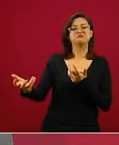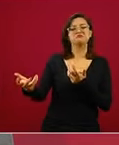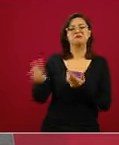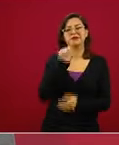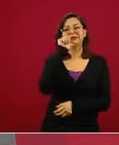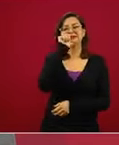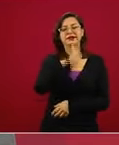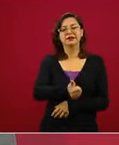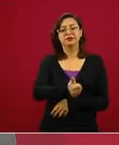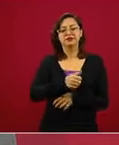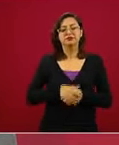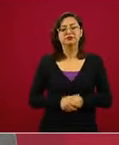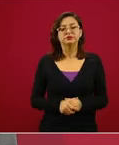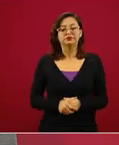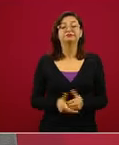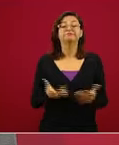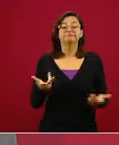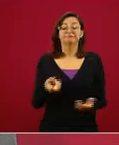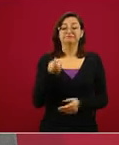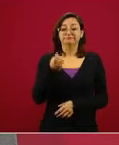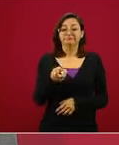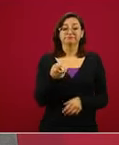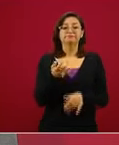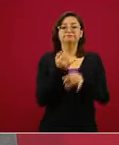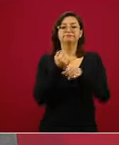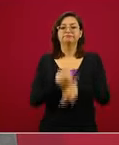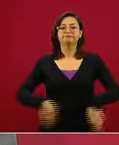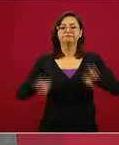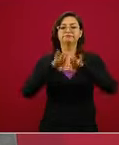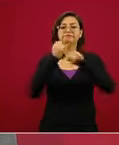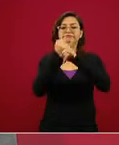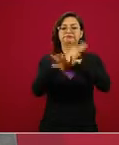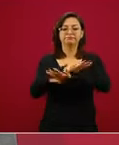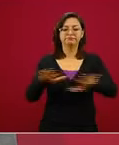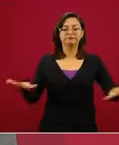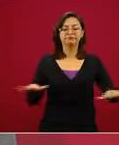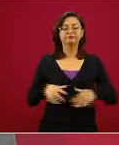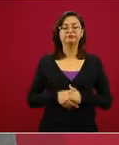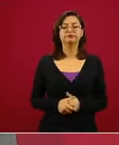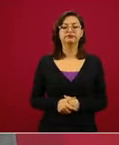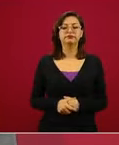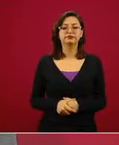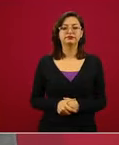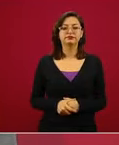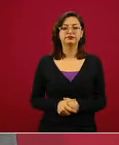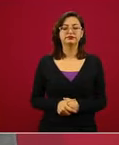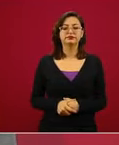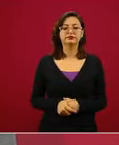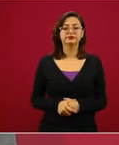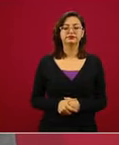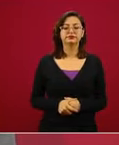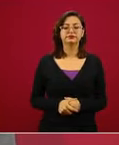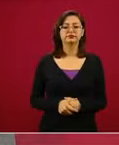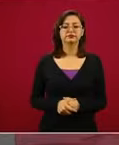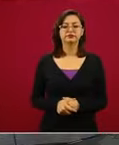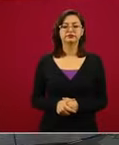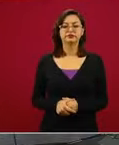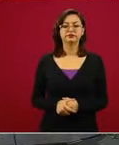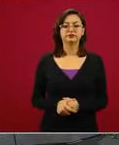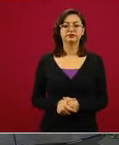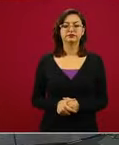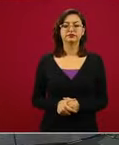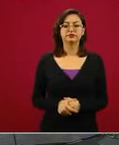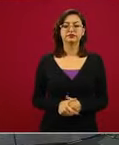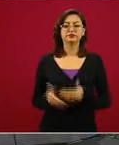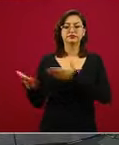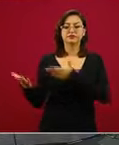que informar. Agradecemos mucho la presencia